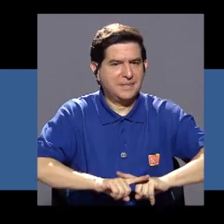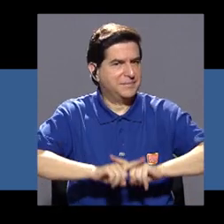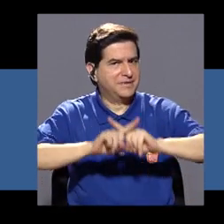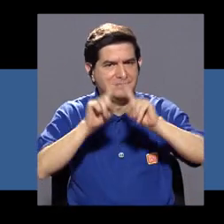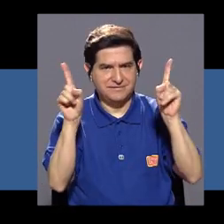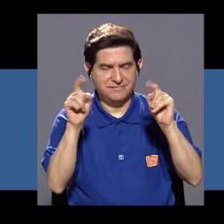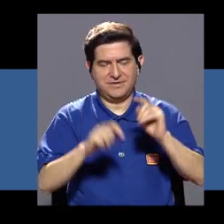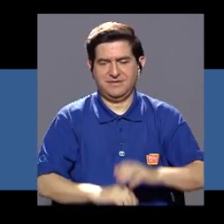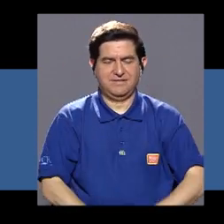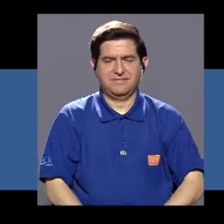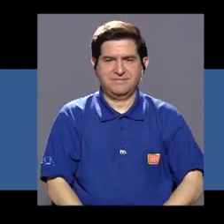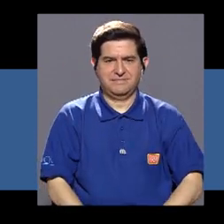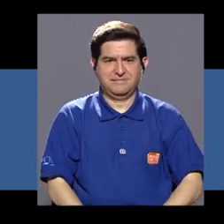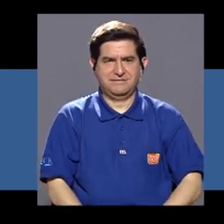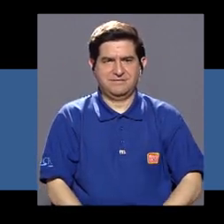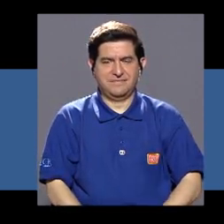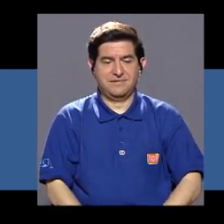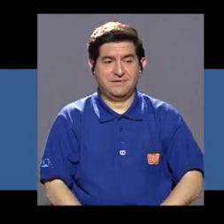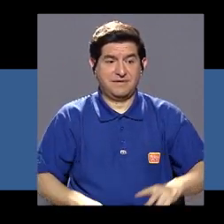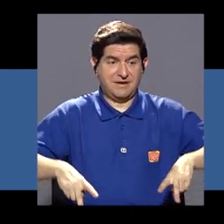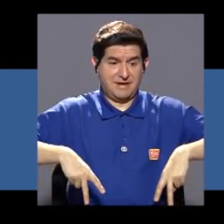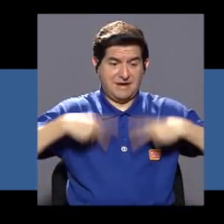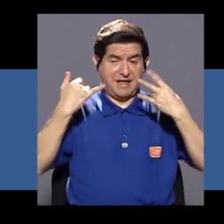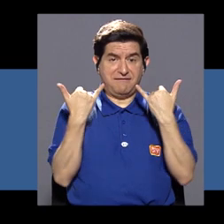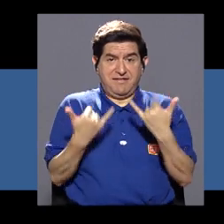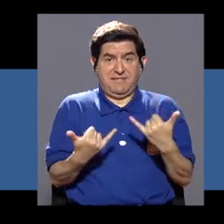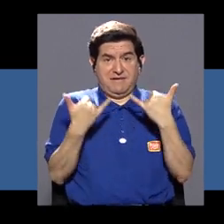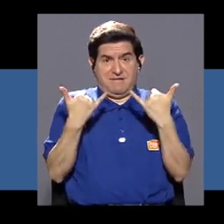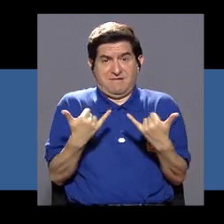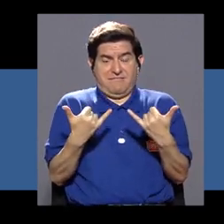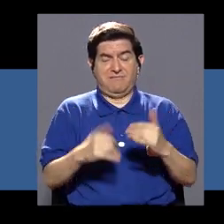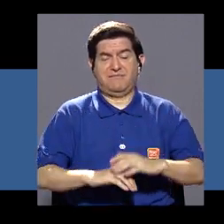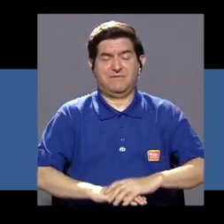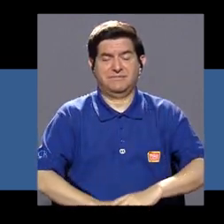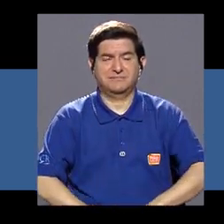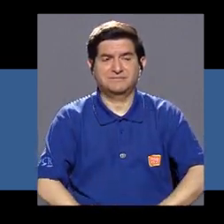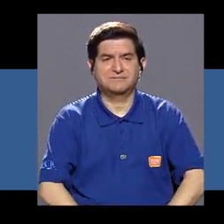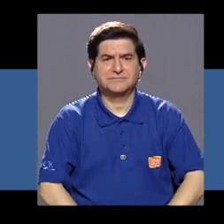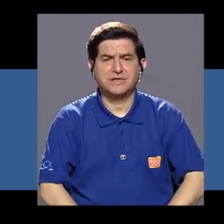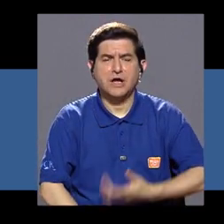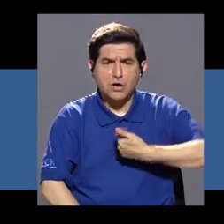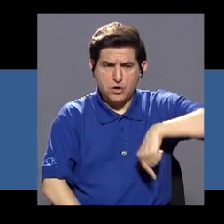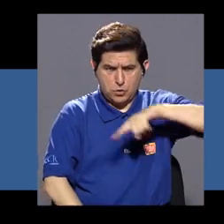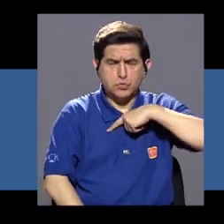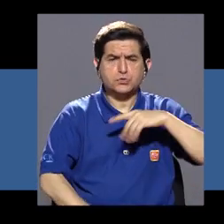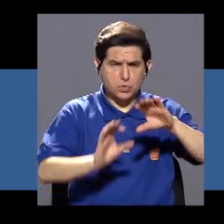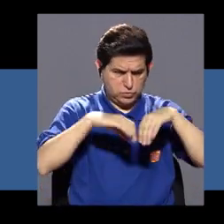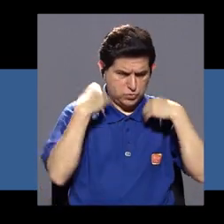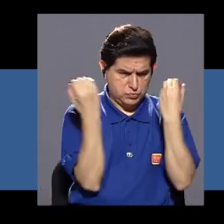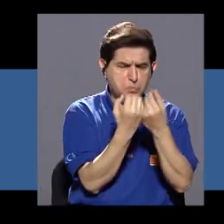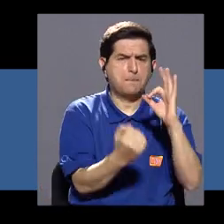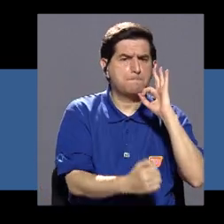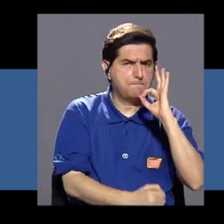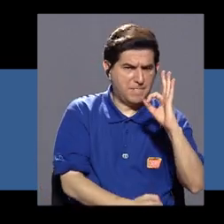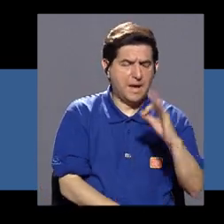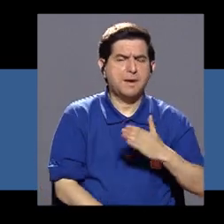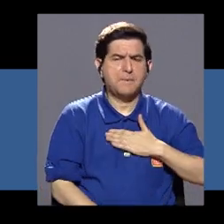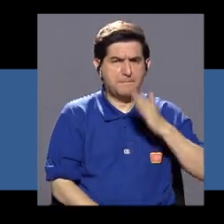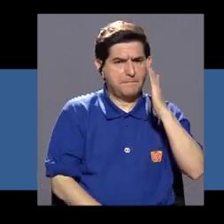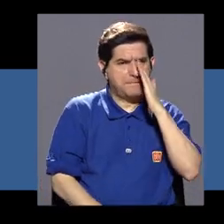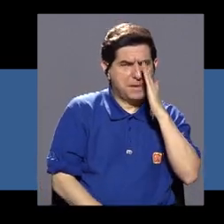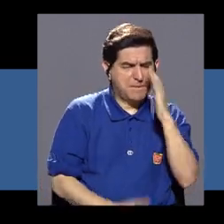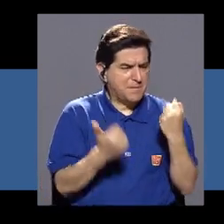algo muy diferente, ¿verdad?, a lo que la vida de uno ha sido. Este, nos hemos organizado mucho,